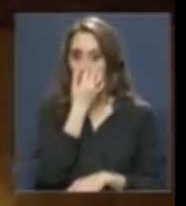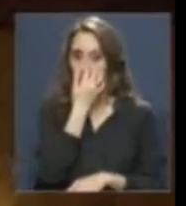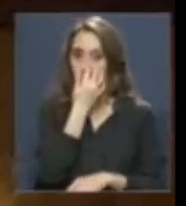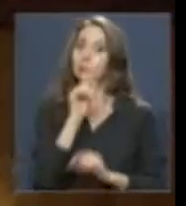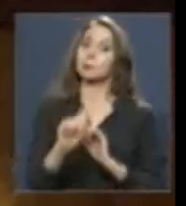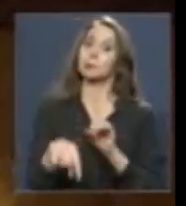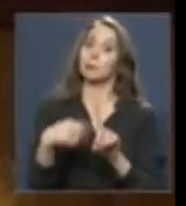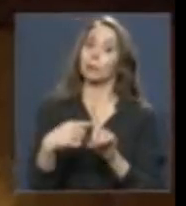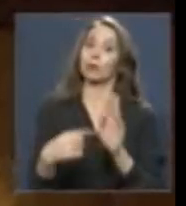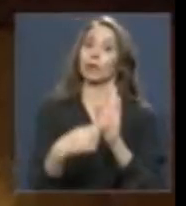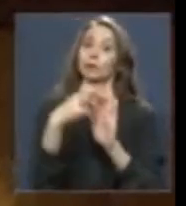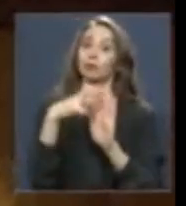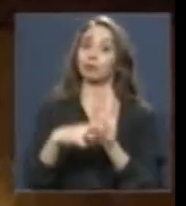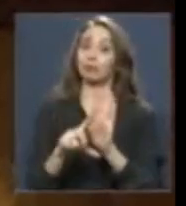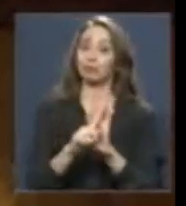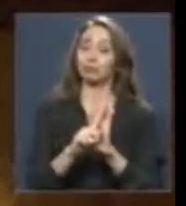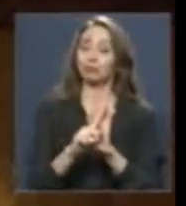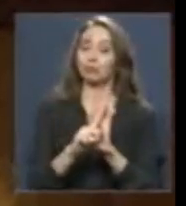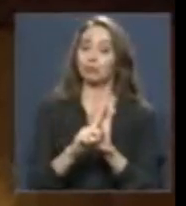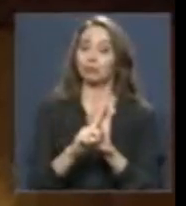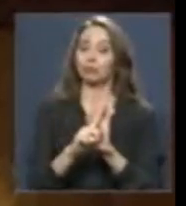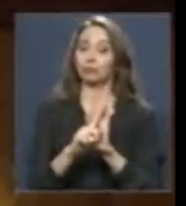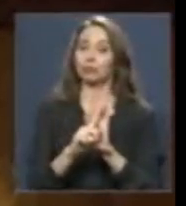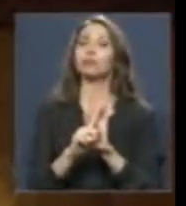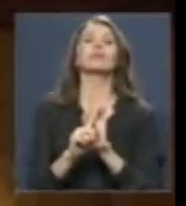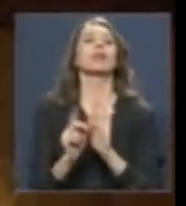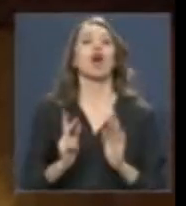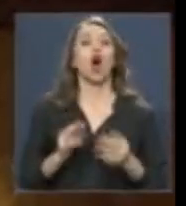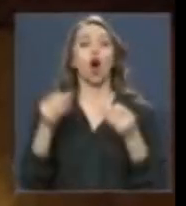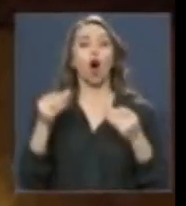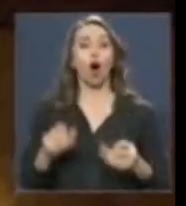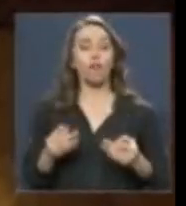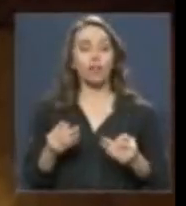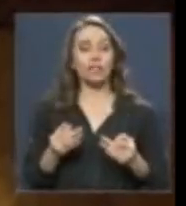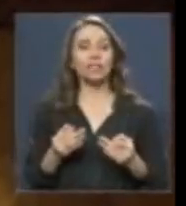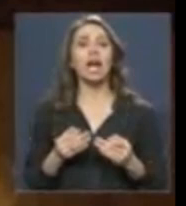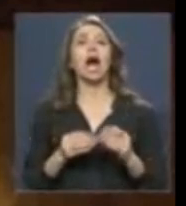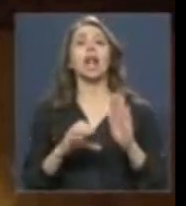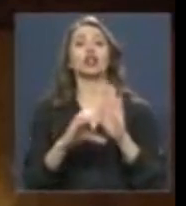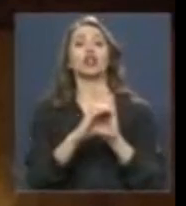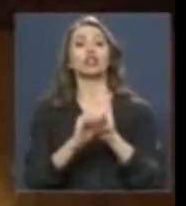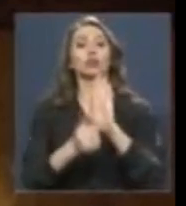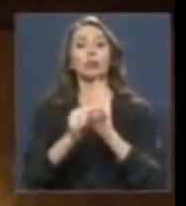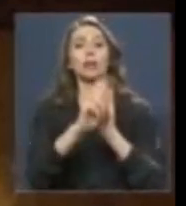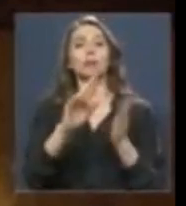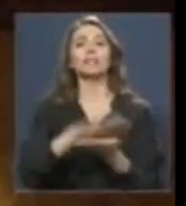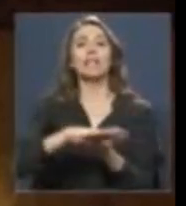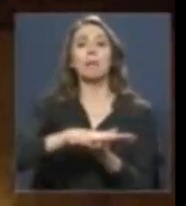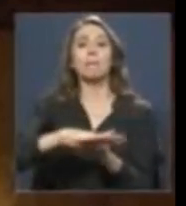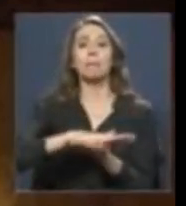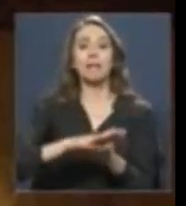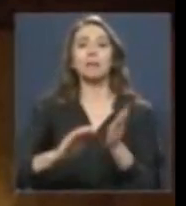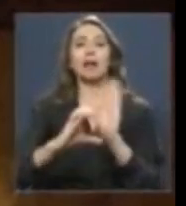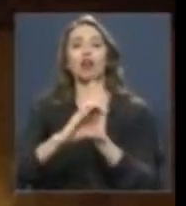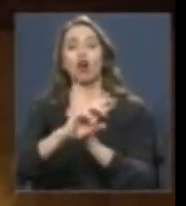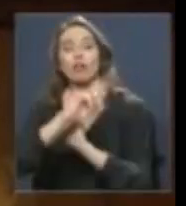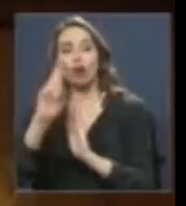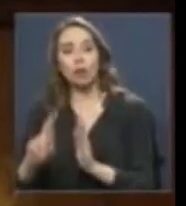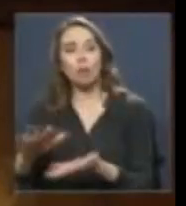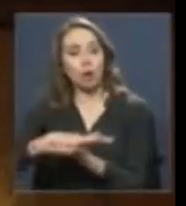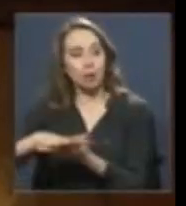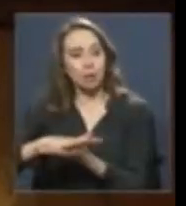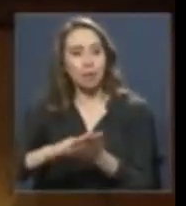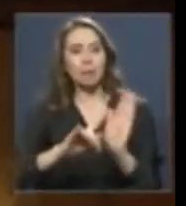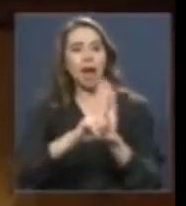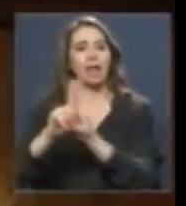Además, el proyecto de ley entrega el carácter de oficial a las ediciones de la Constitución Política de la República, de los Códigos de la República y la